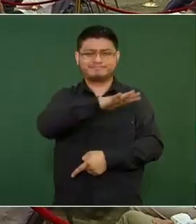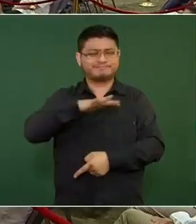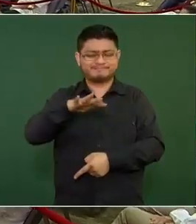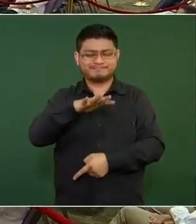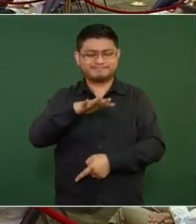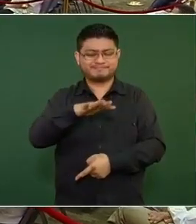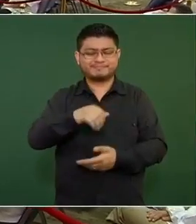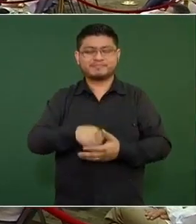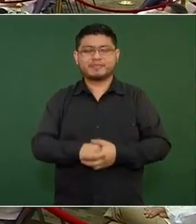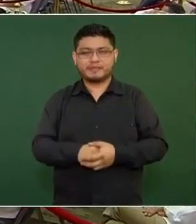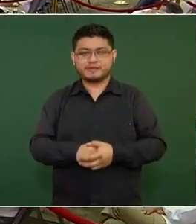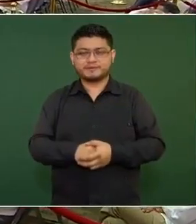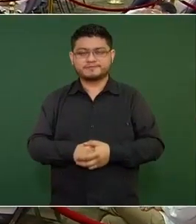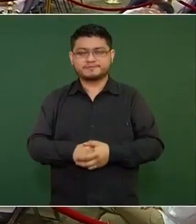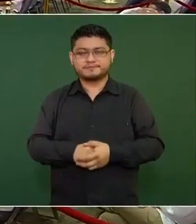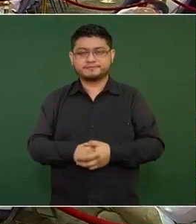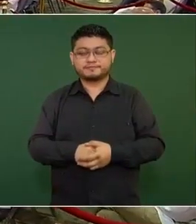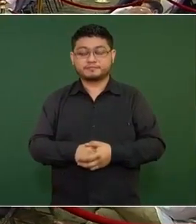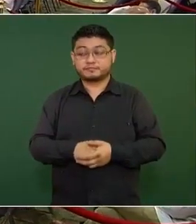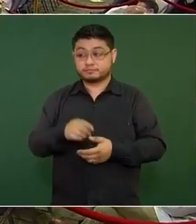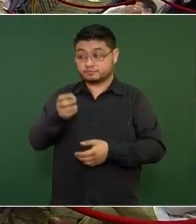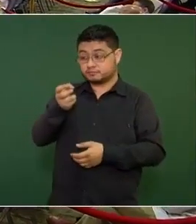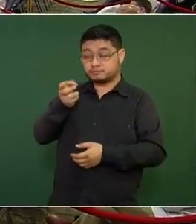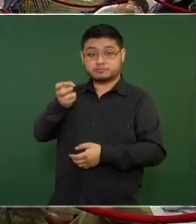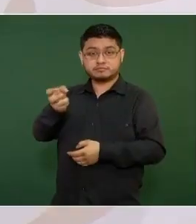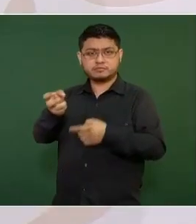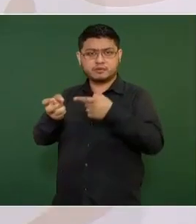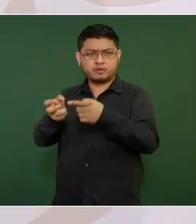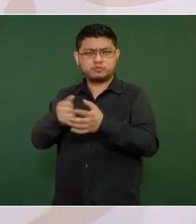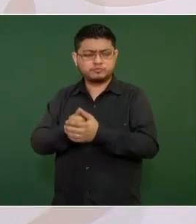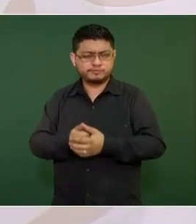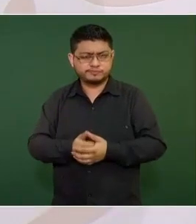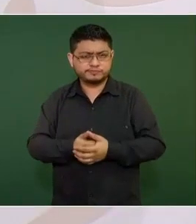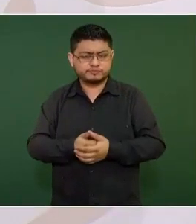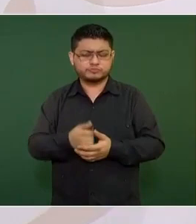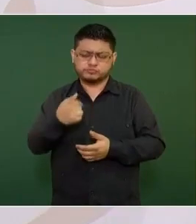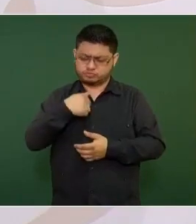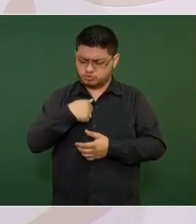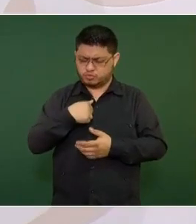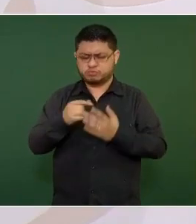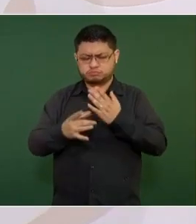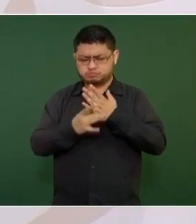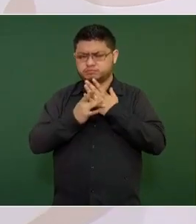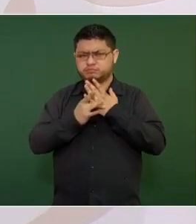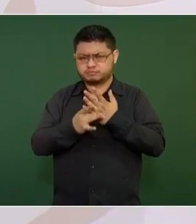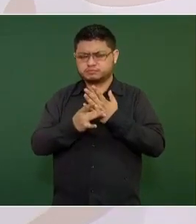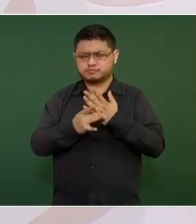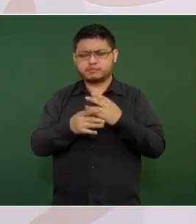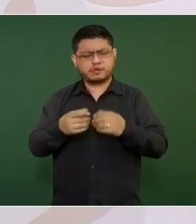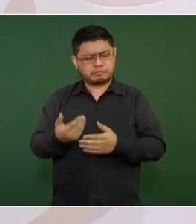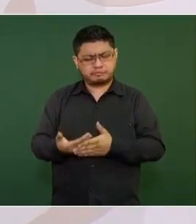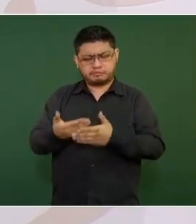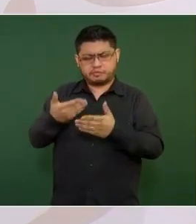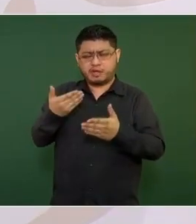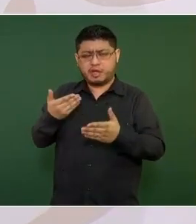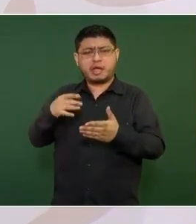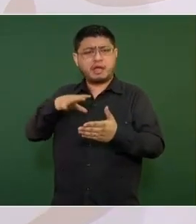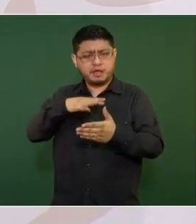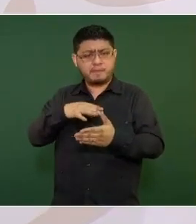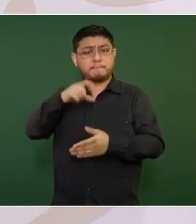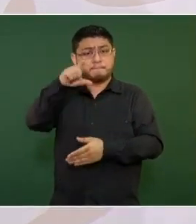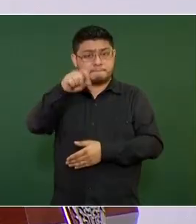como ya lo expresé, hay 22 millones de